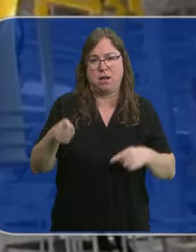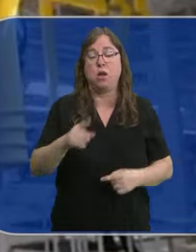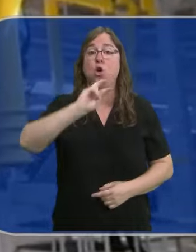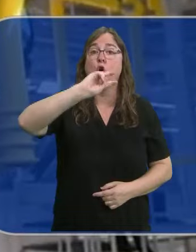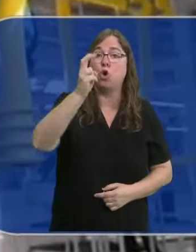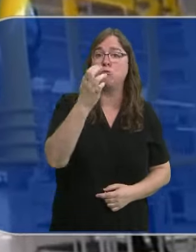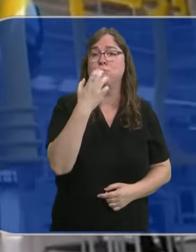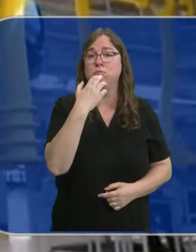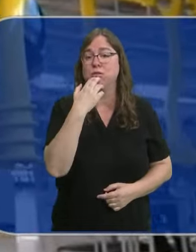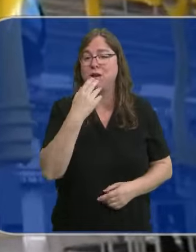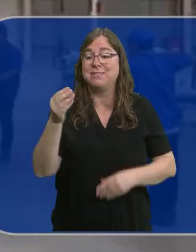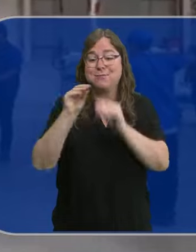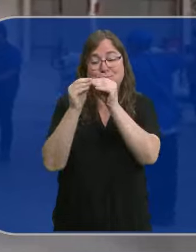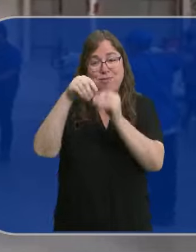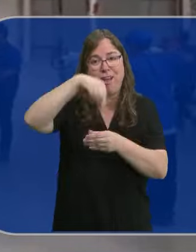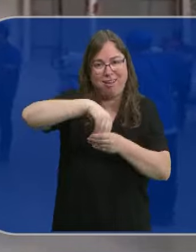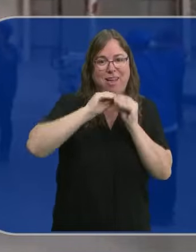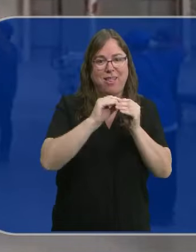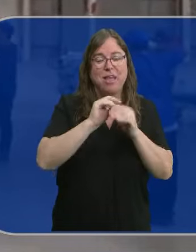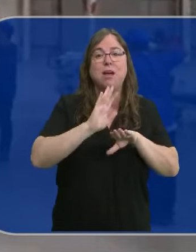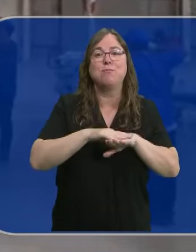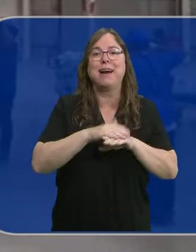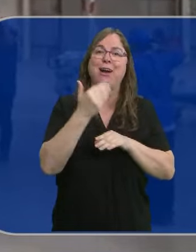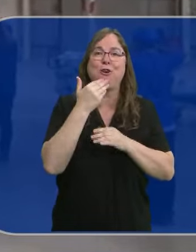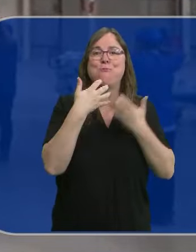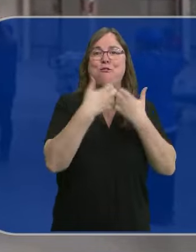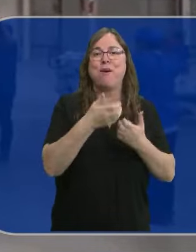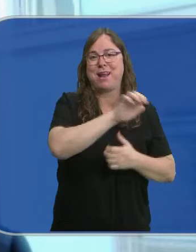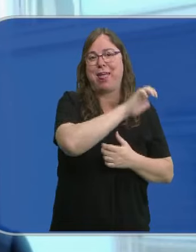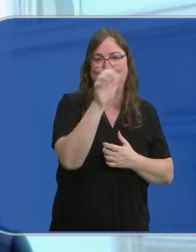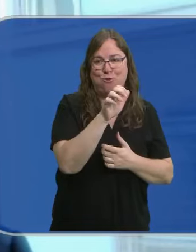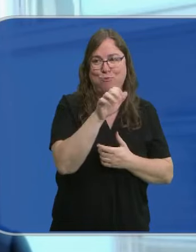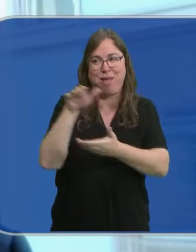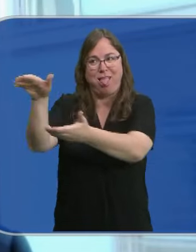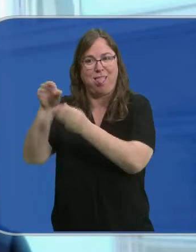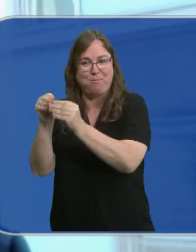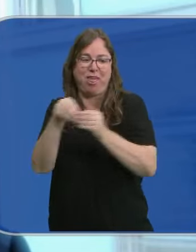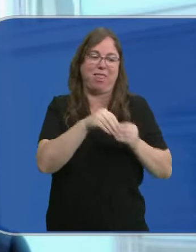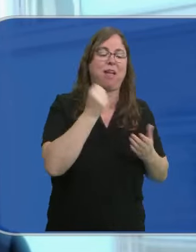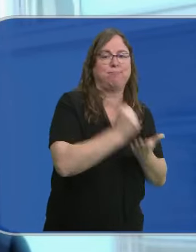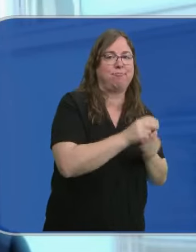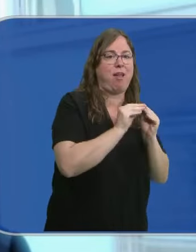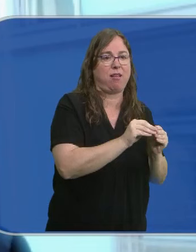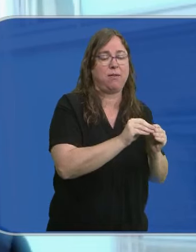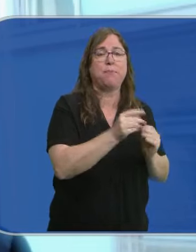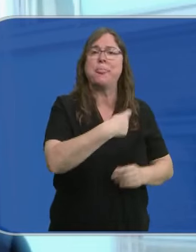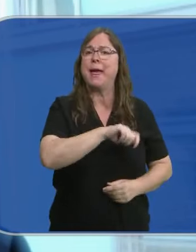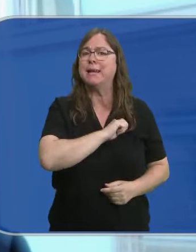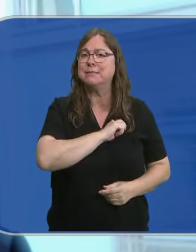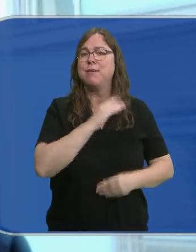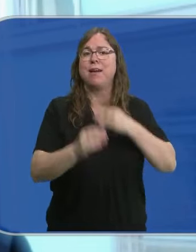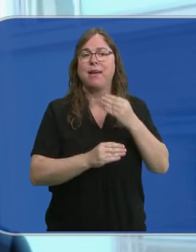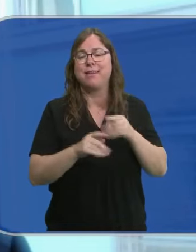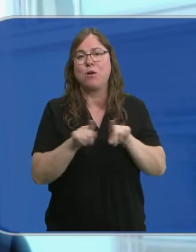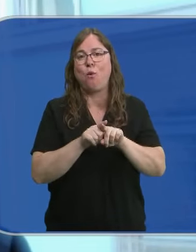Otras, en cambio, ensamblan aquí los componentes para que cuente como fabricado en Europa. España está siendo pionera en